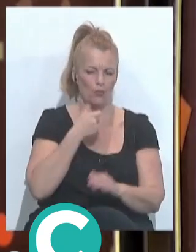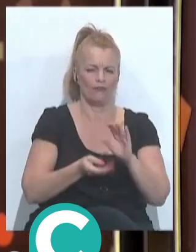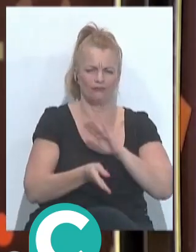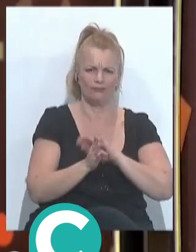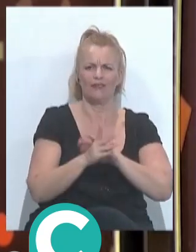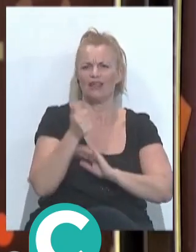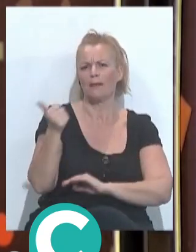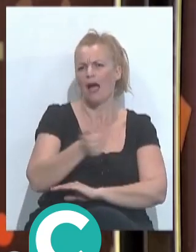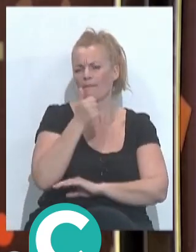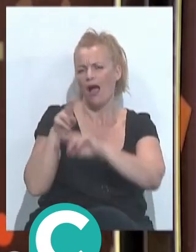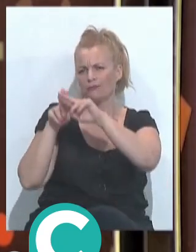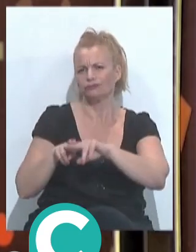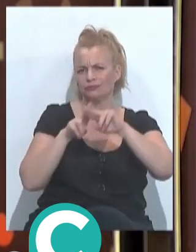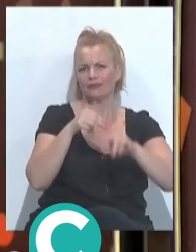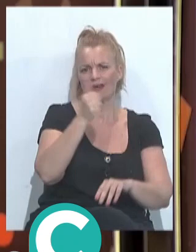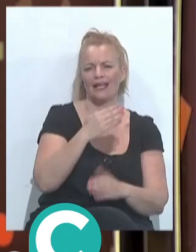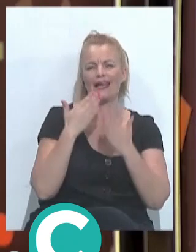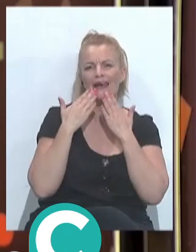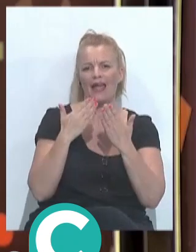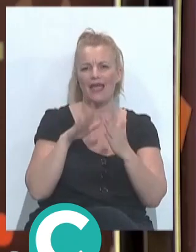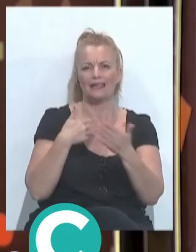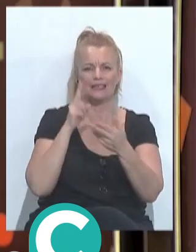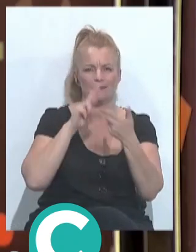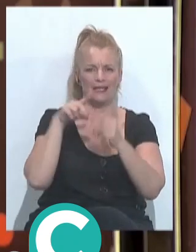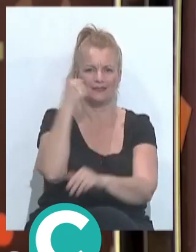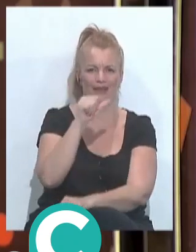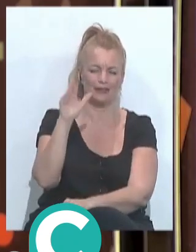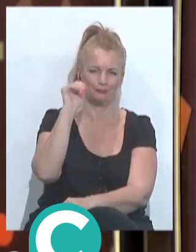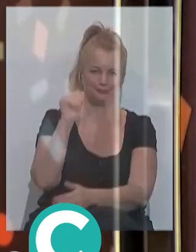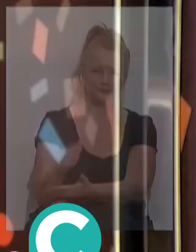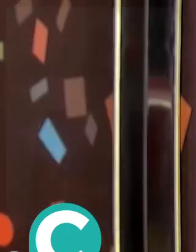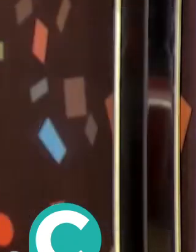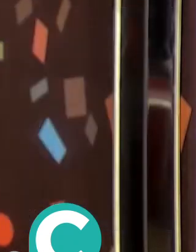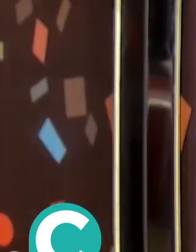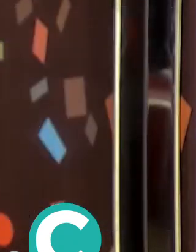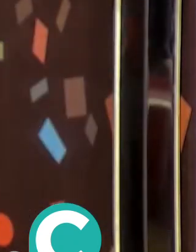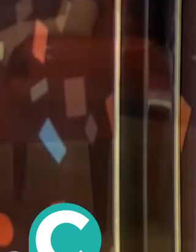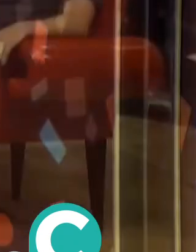mucho que analizar y que valorar gracias por estar ahí y hasta la semana que viene nos vemos